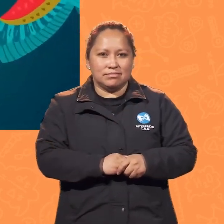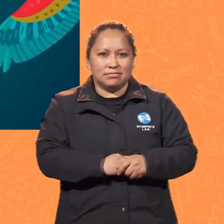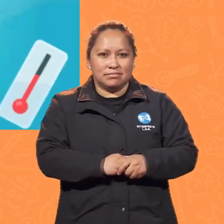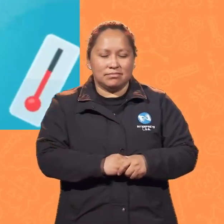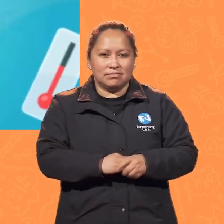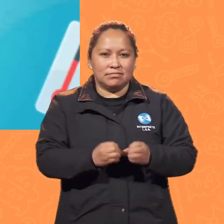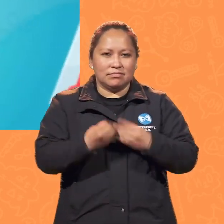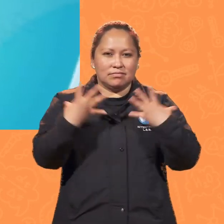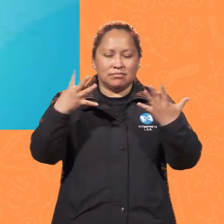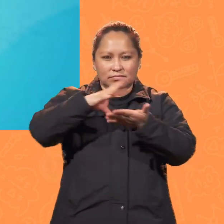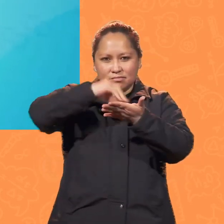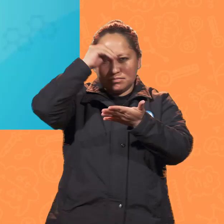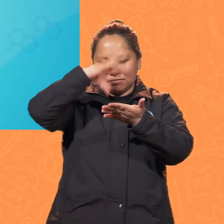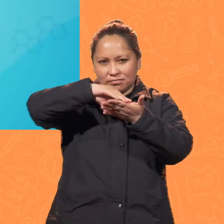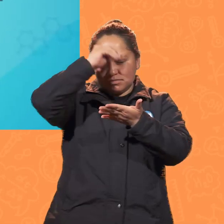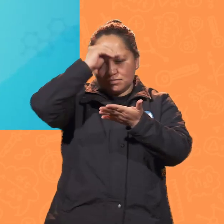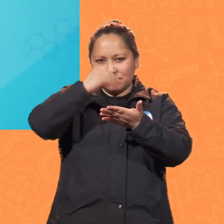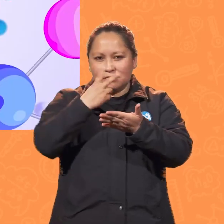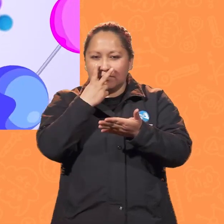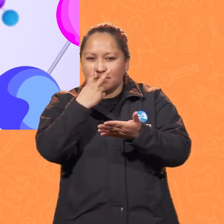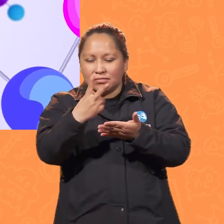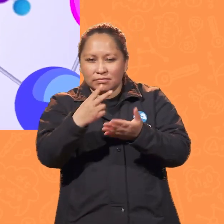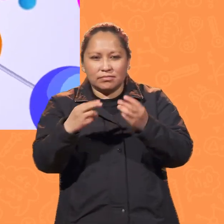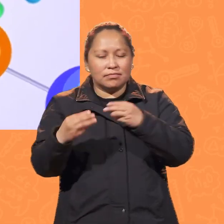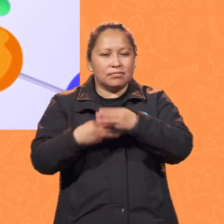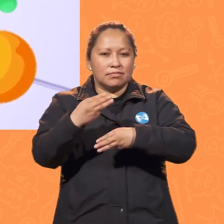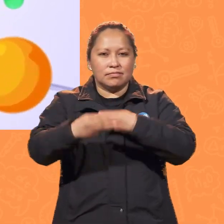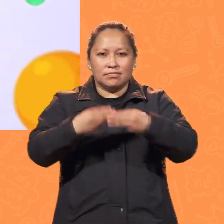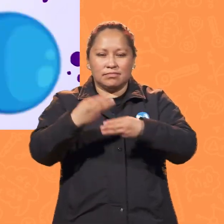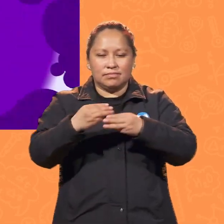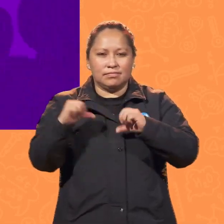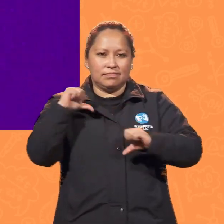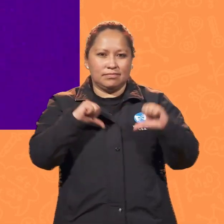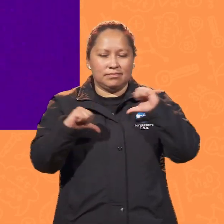¡Hay mucho por aprender y descubrir en el mundo de la ciencia!